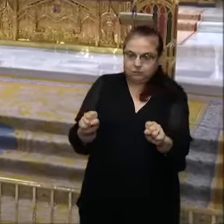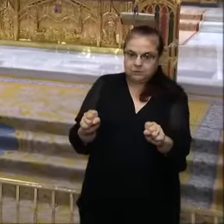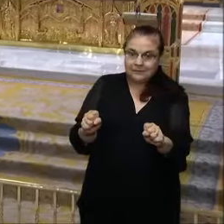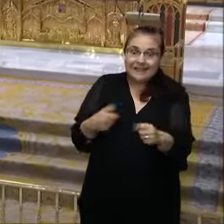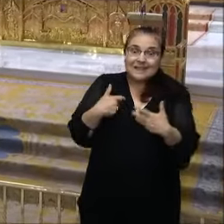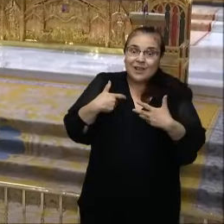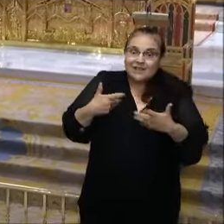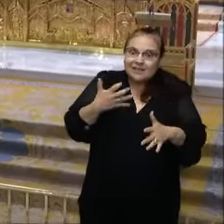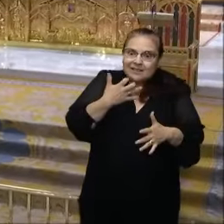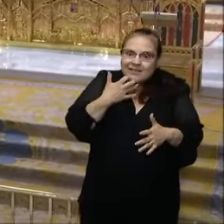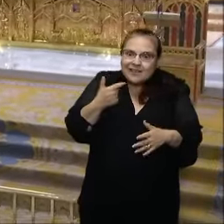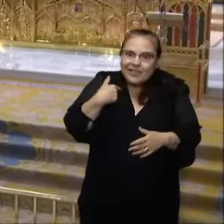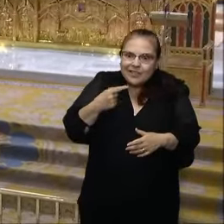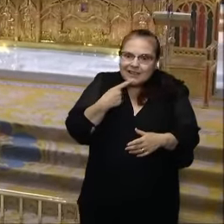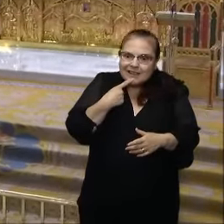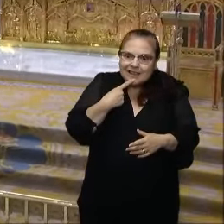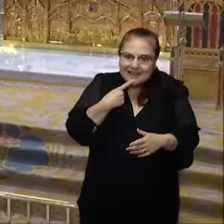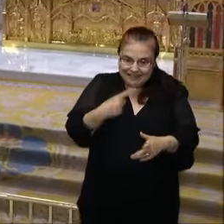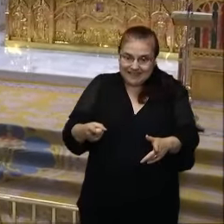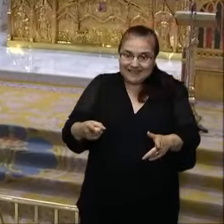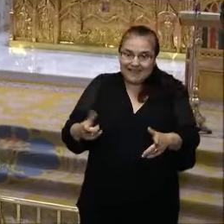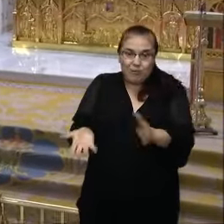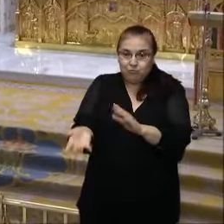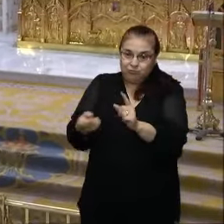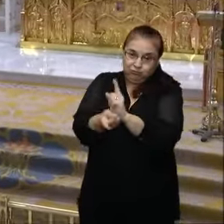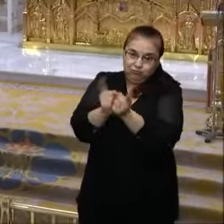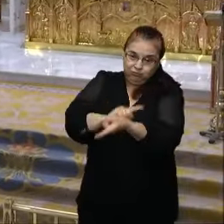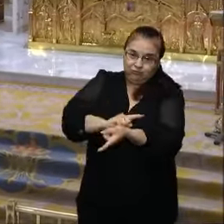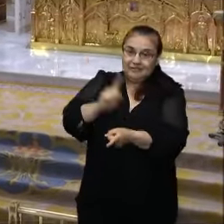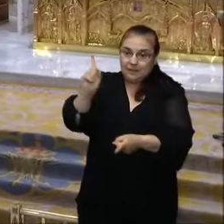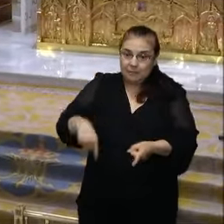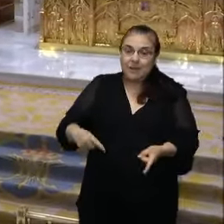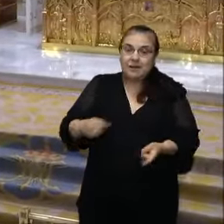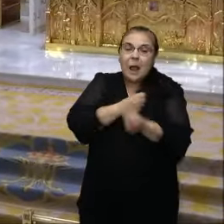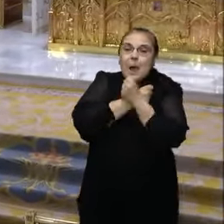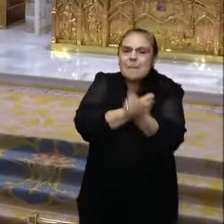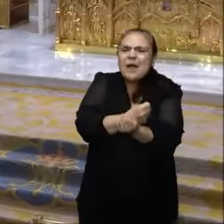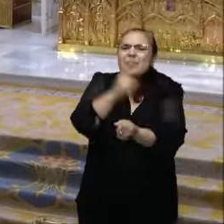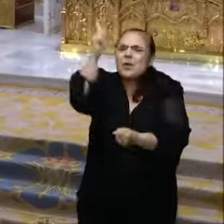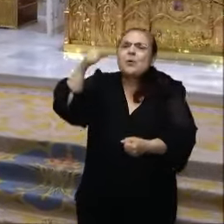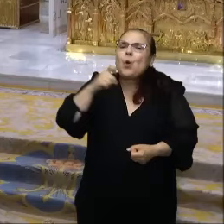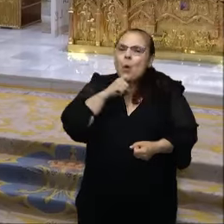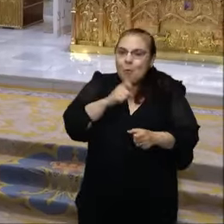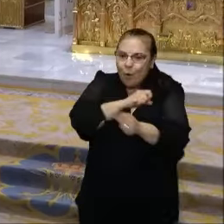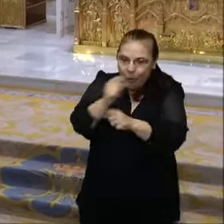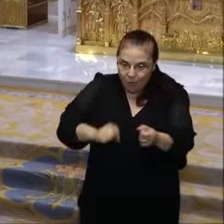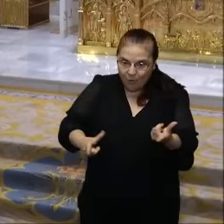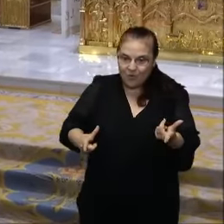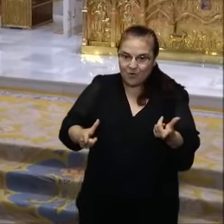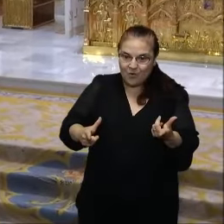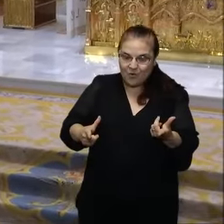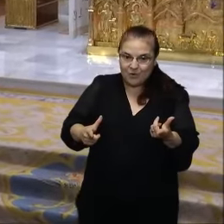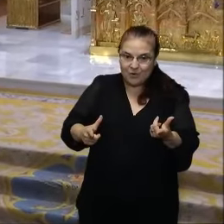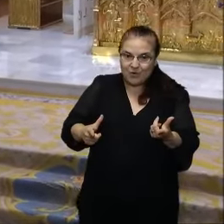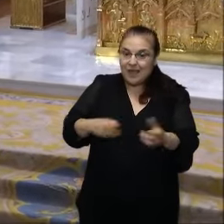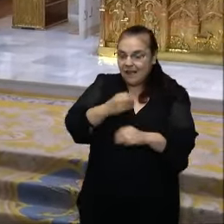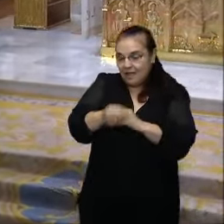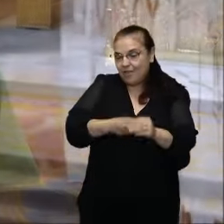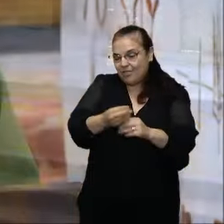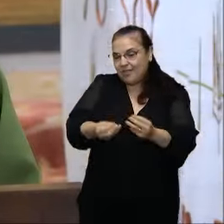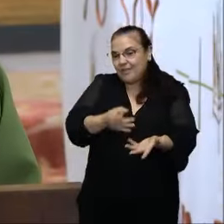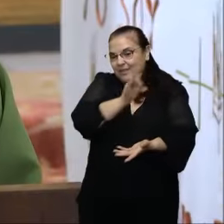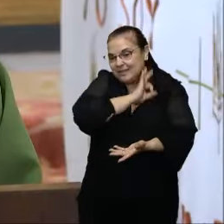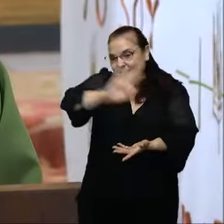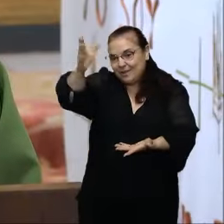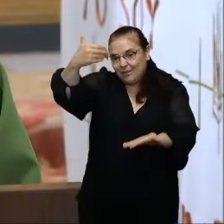amamos a nuestros hermanos si no amamos a Dios. ¿Y cómo se ama a Dios? Bueno, pues es evidente que haciendo lo que el Señor